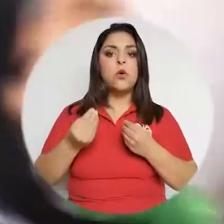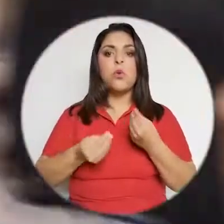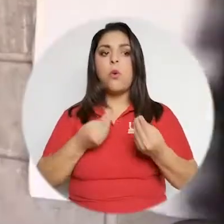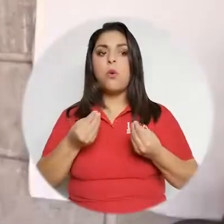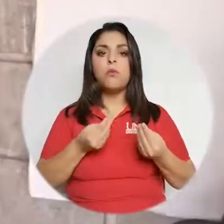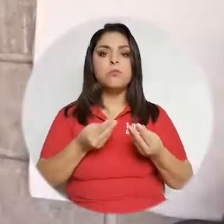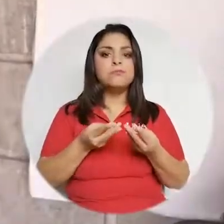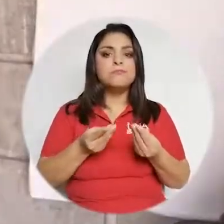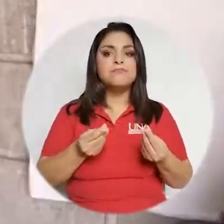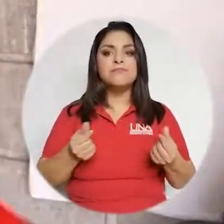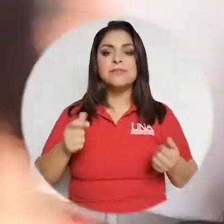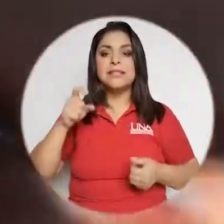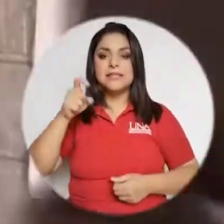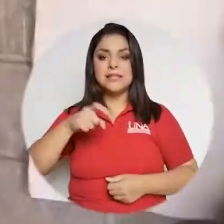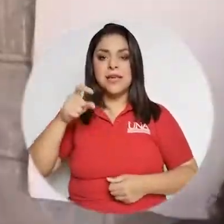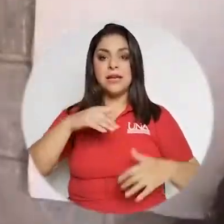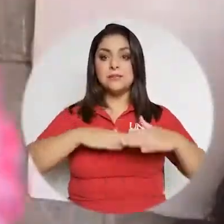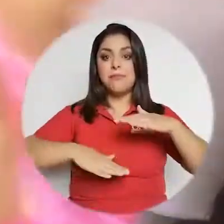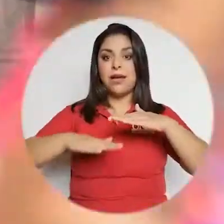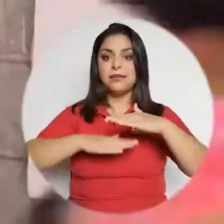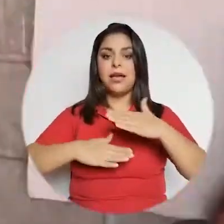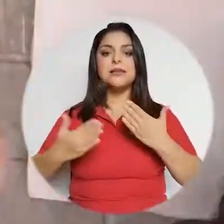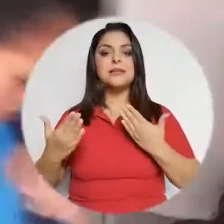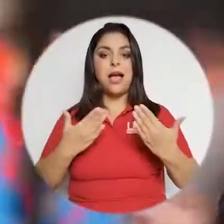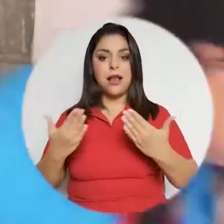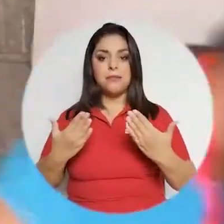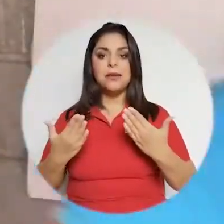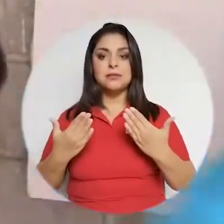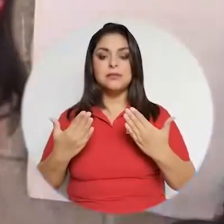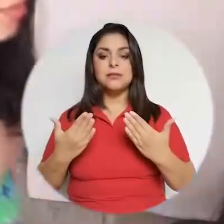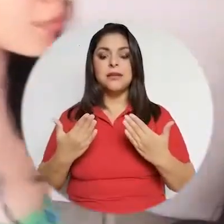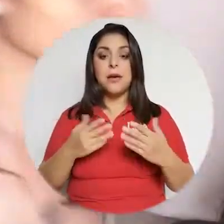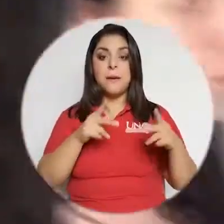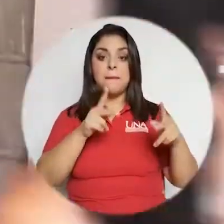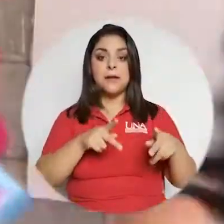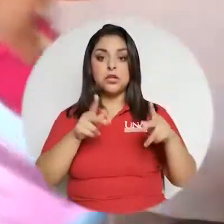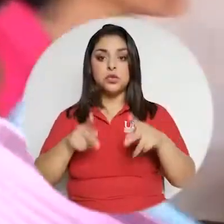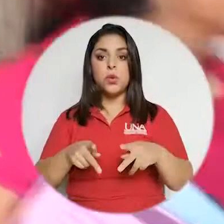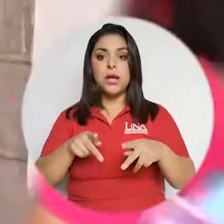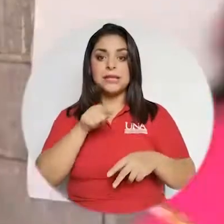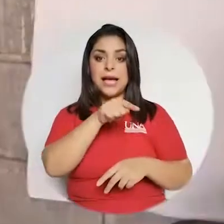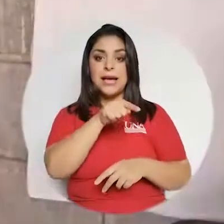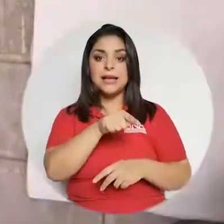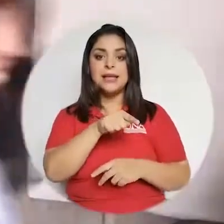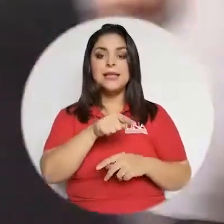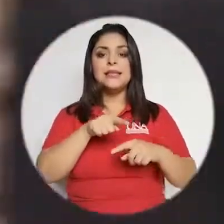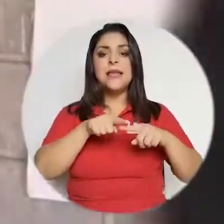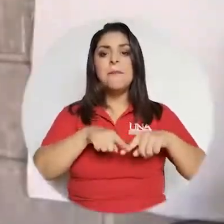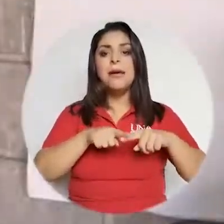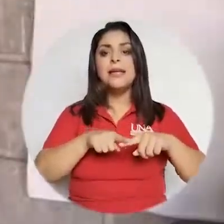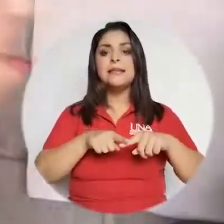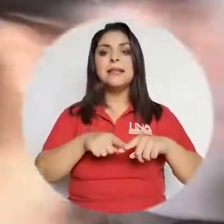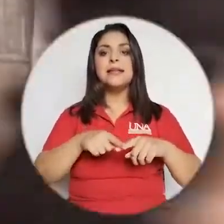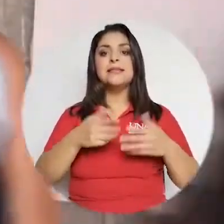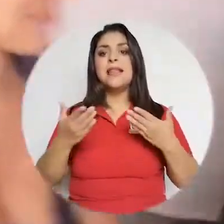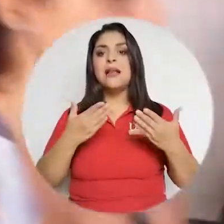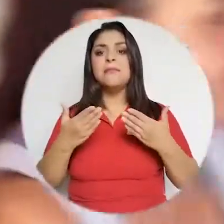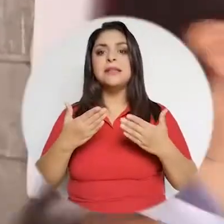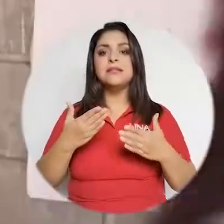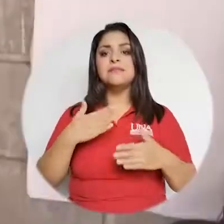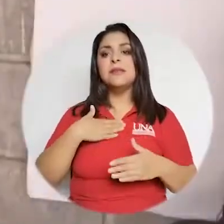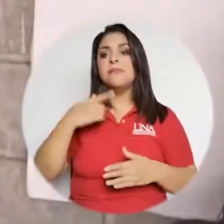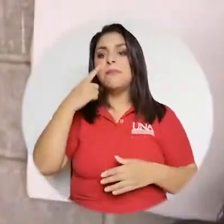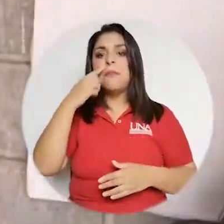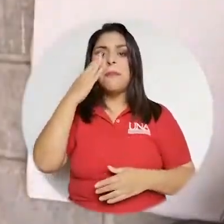severas sobre cómo van a resolverse las necesidades básicas, posiblemente las personas o la